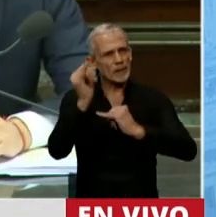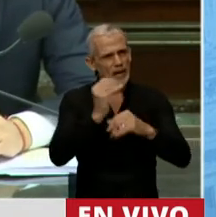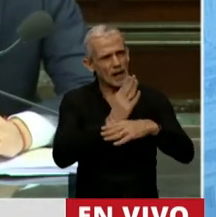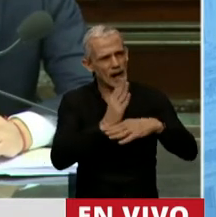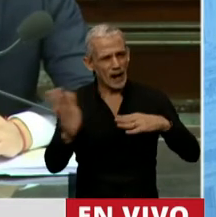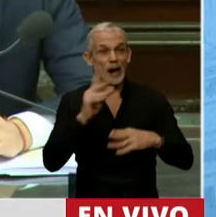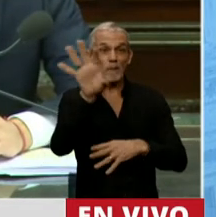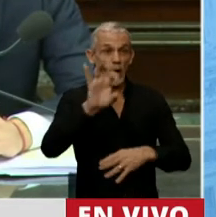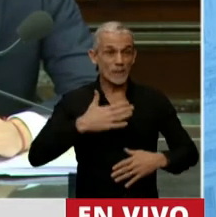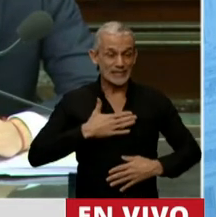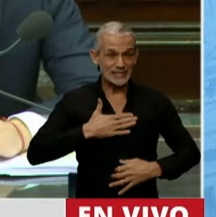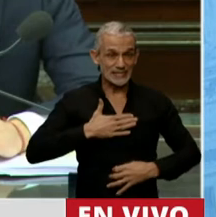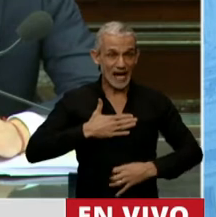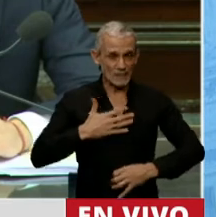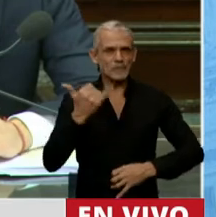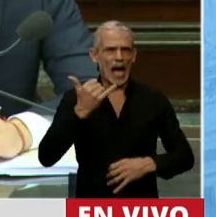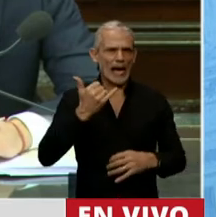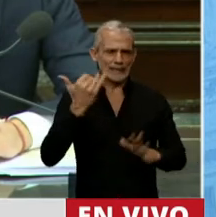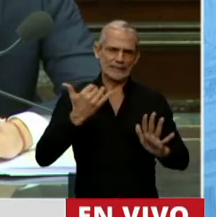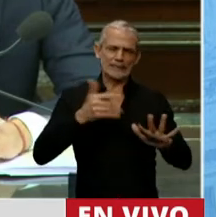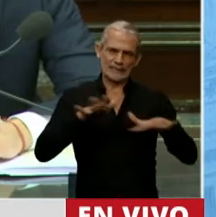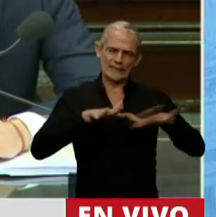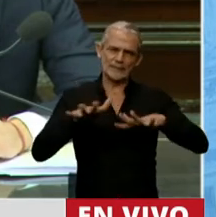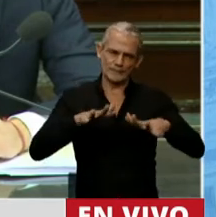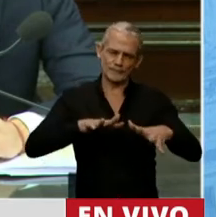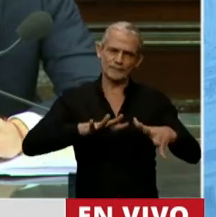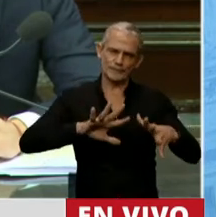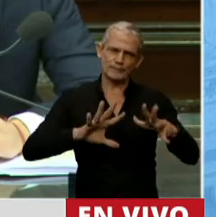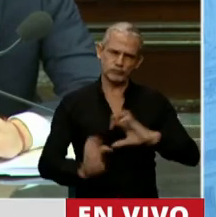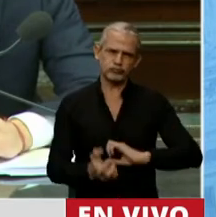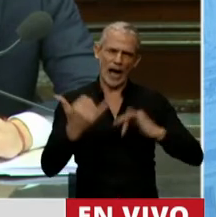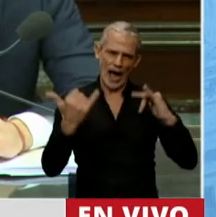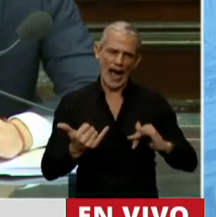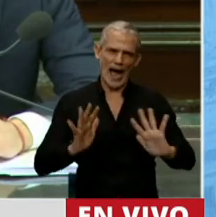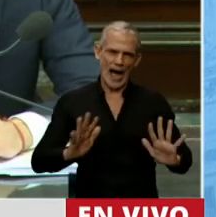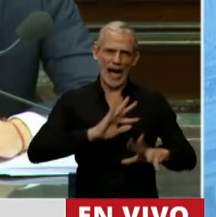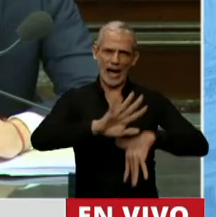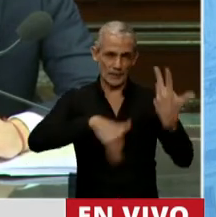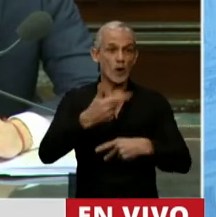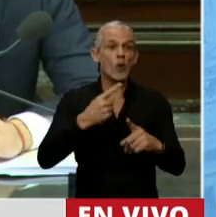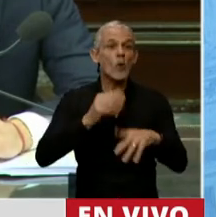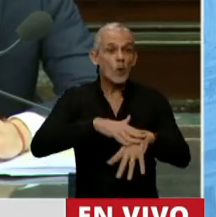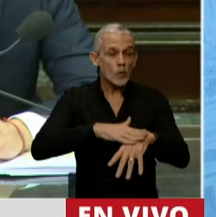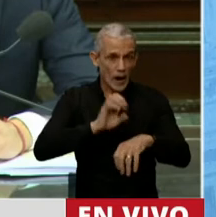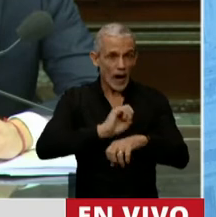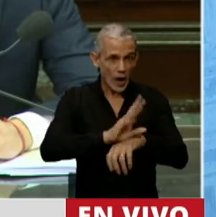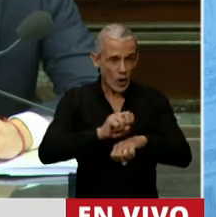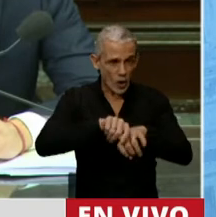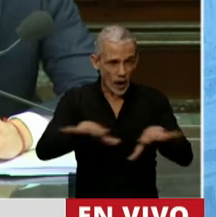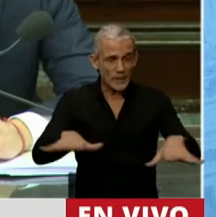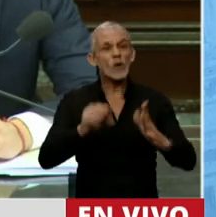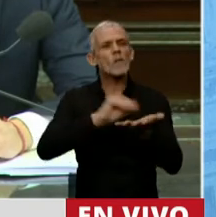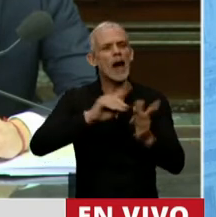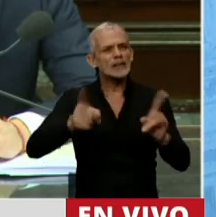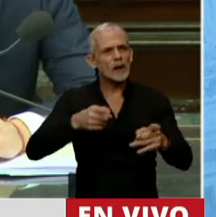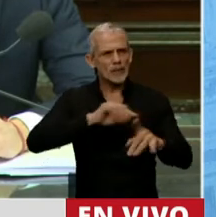Sí, mi provincia está viviendo una situación de crisis, una situación de crisis por la pandemia, pero una situación